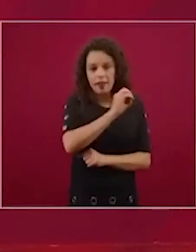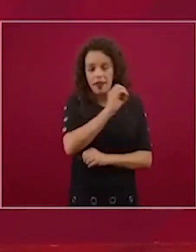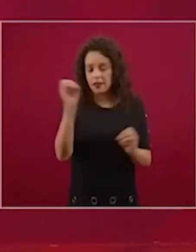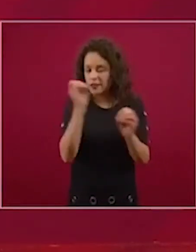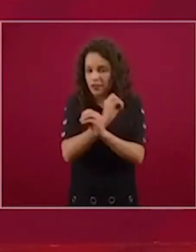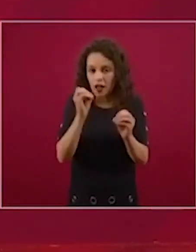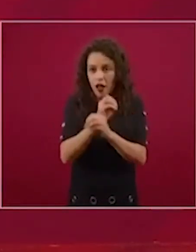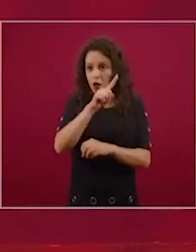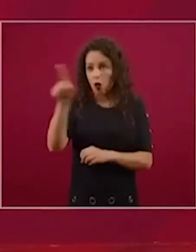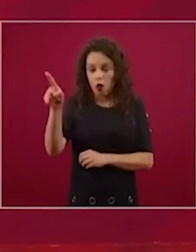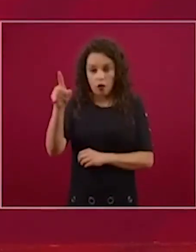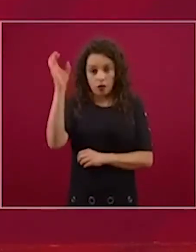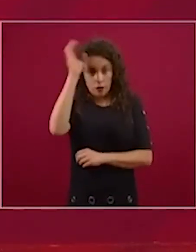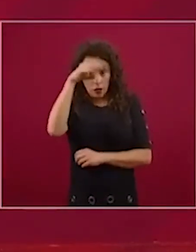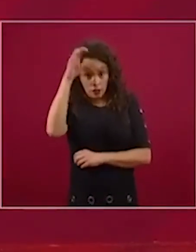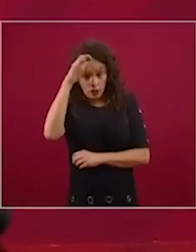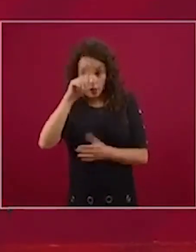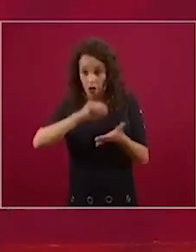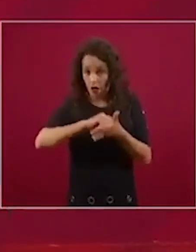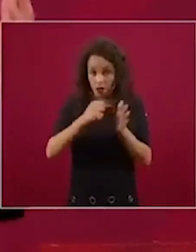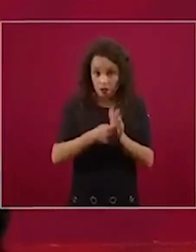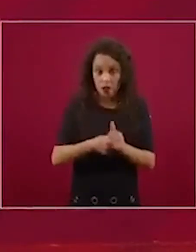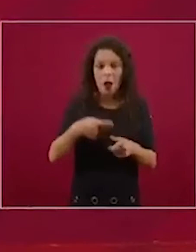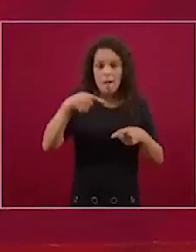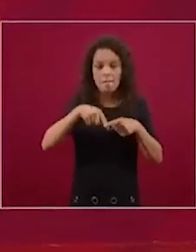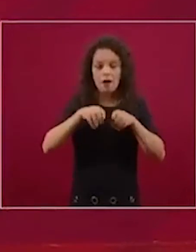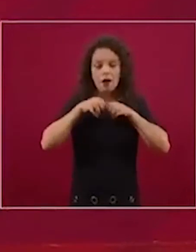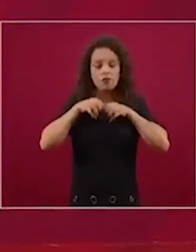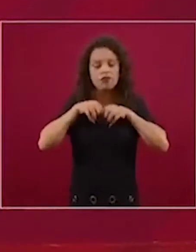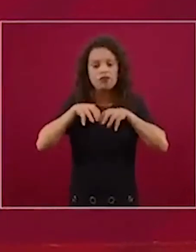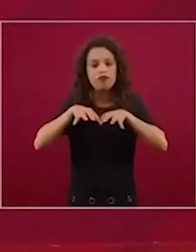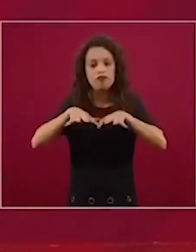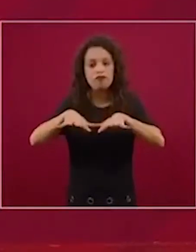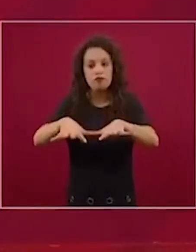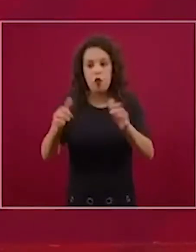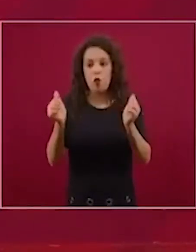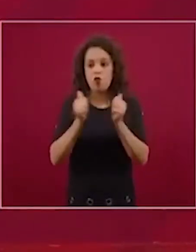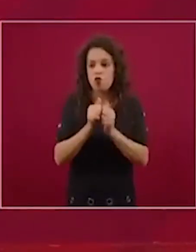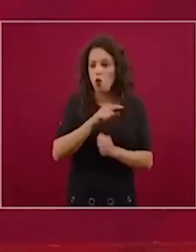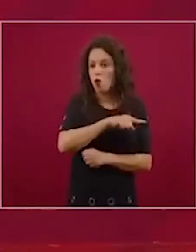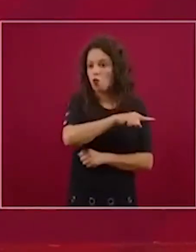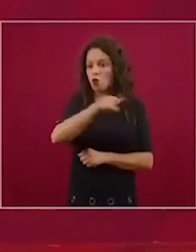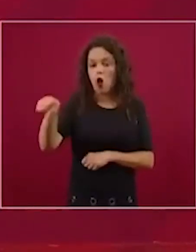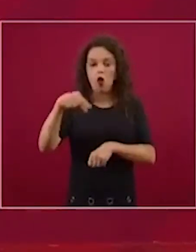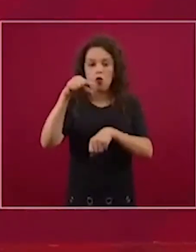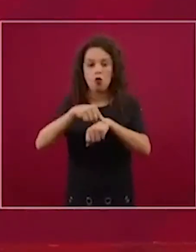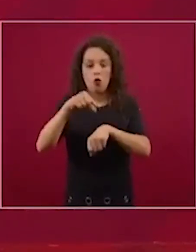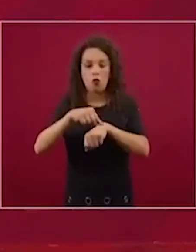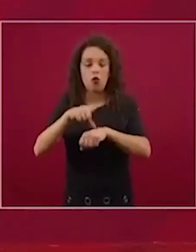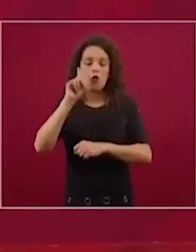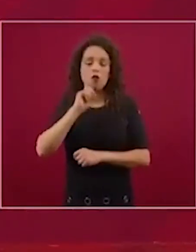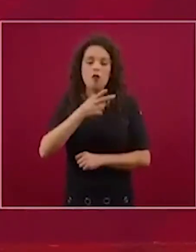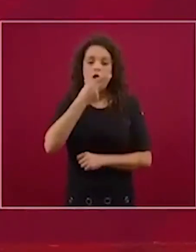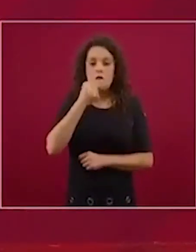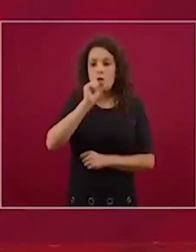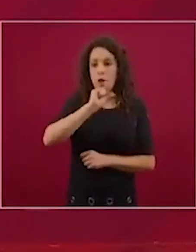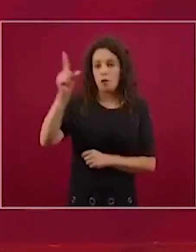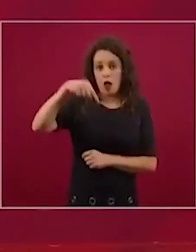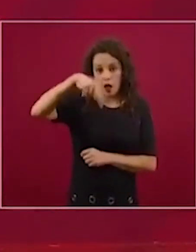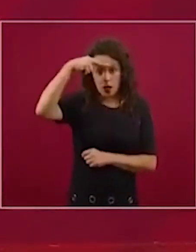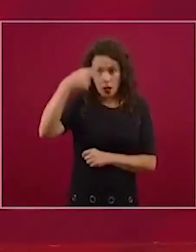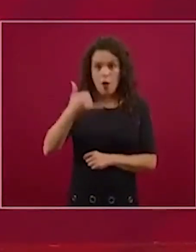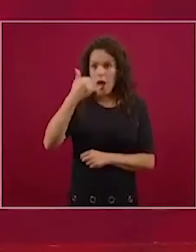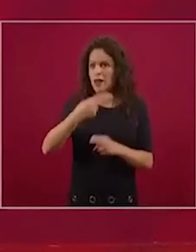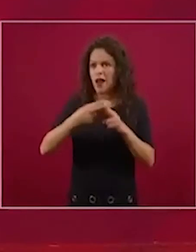se empezaron a difundir en el grupo de médicas y médicos, profesionales de la salud de México y de otros